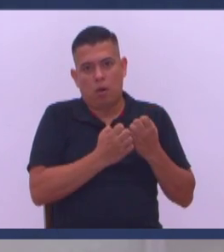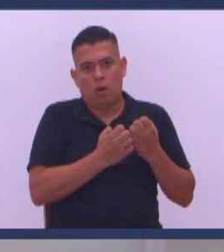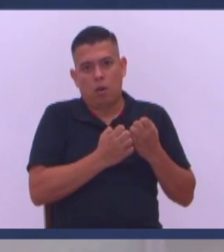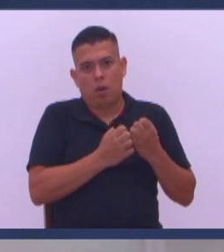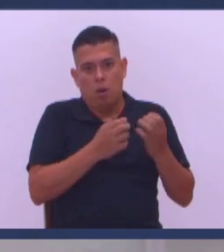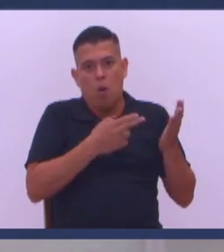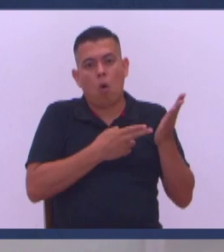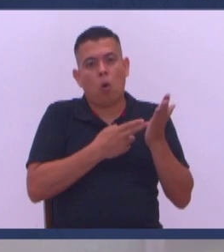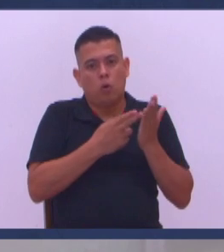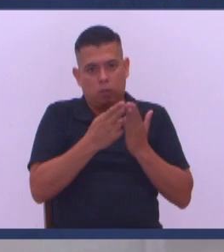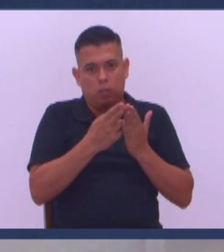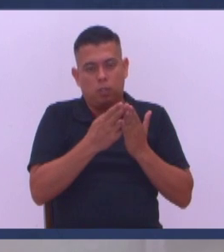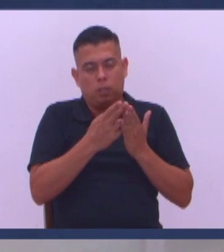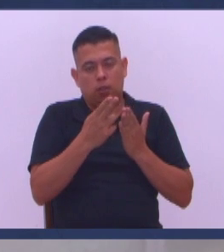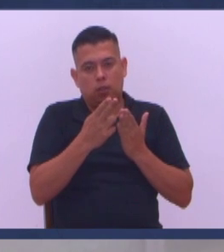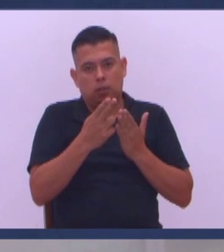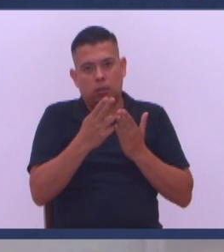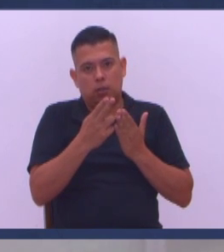Es la honestidad